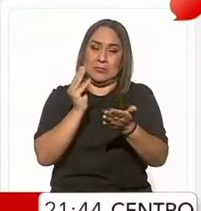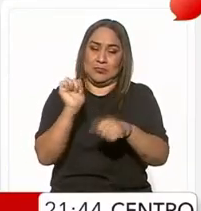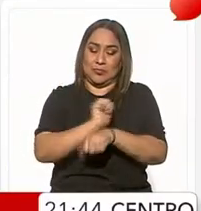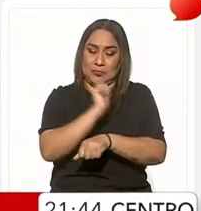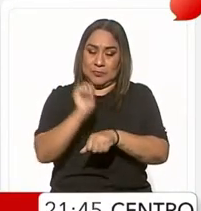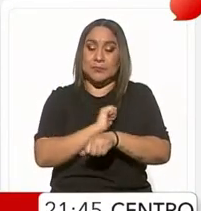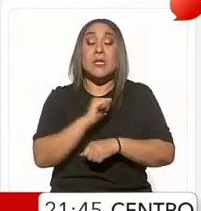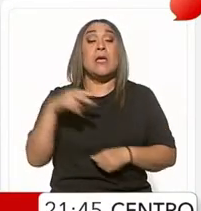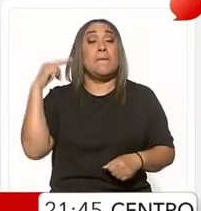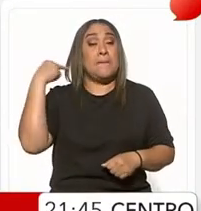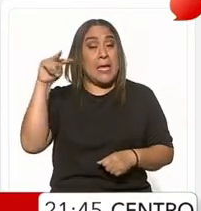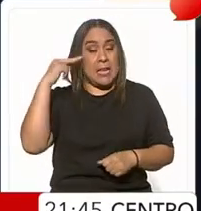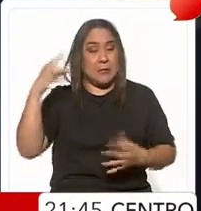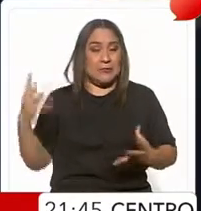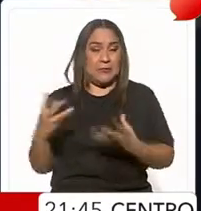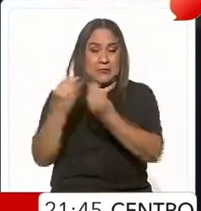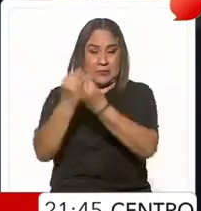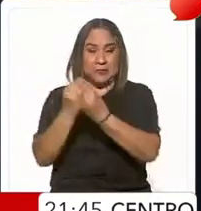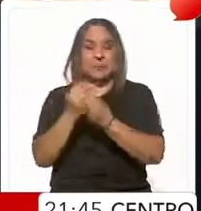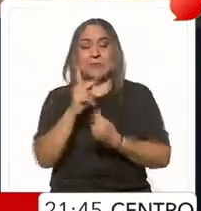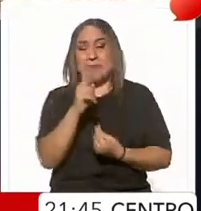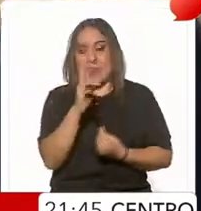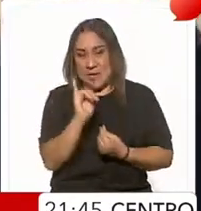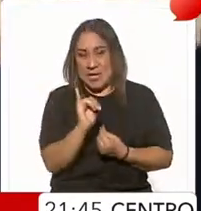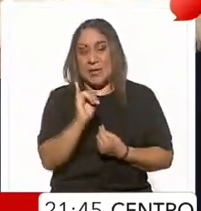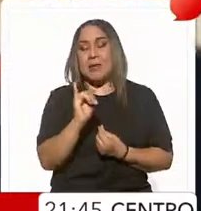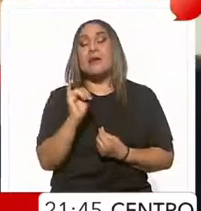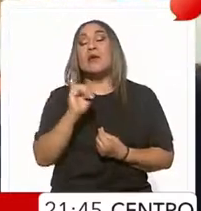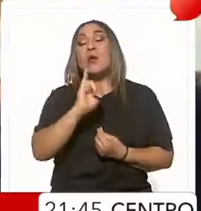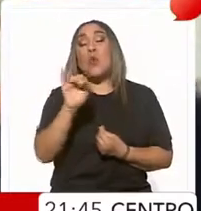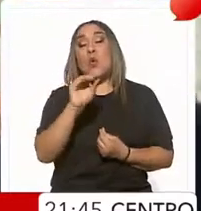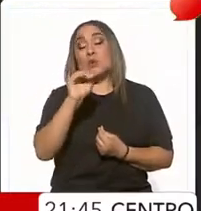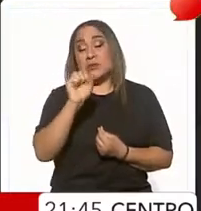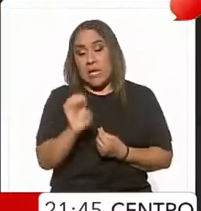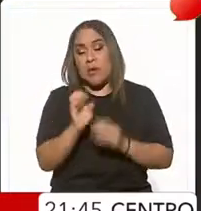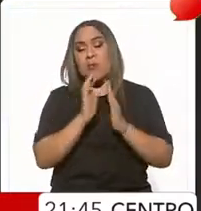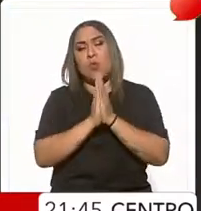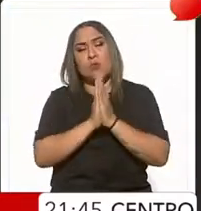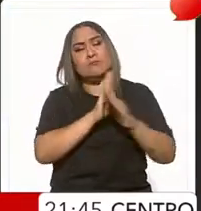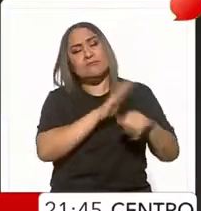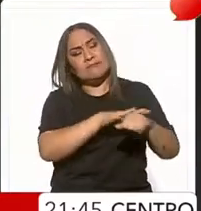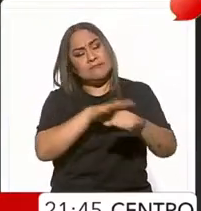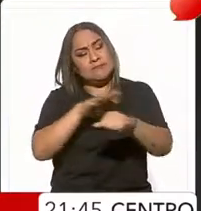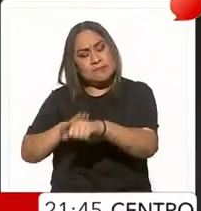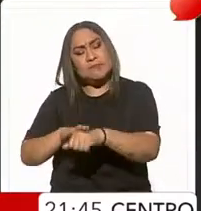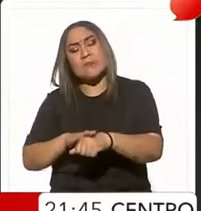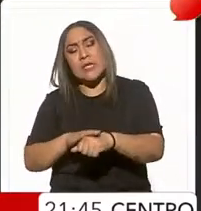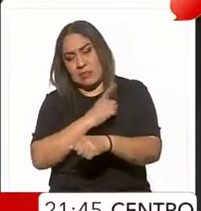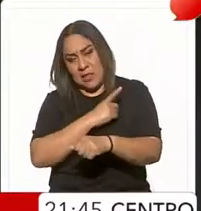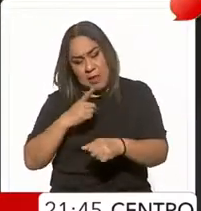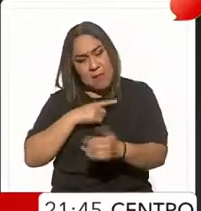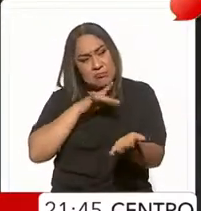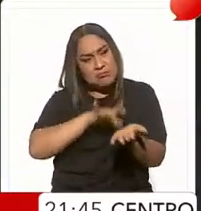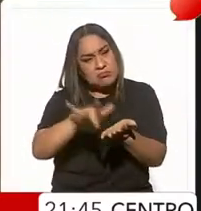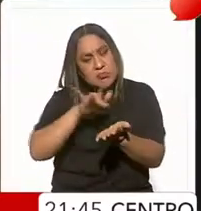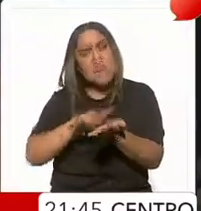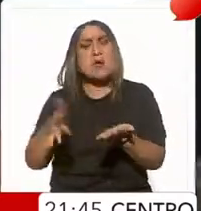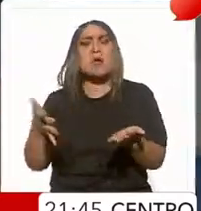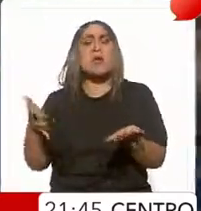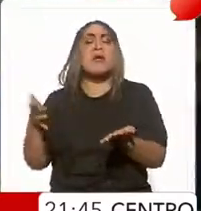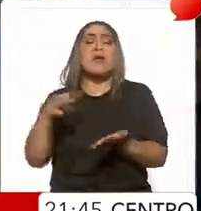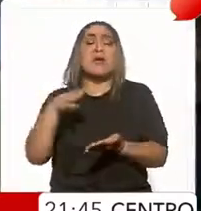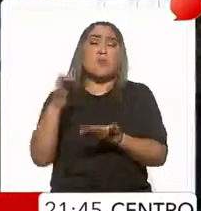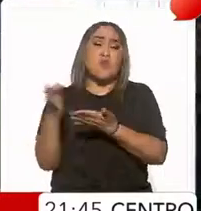Alianza Fuerza y Corazón por México, el PRIista José Francisco Yunes pidió a los ciudadanos recuperar el Estado que está en manos de Morena.